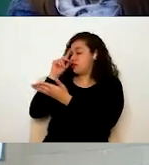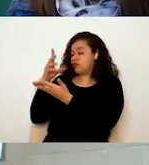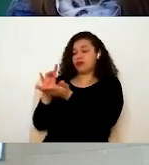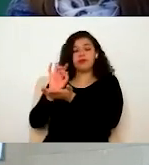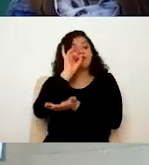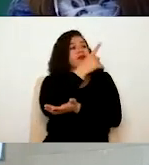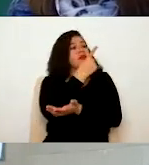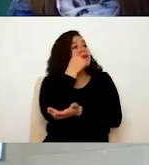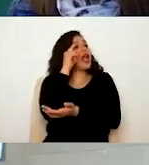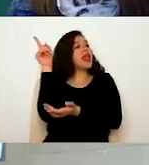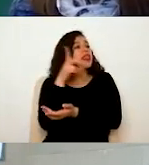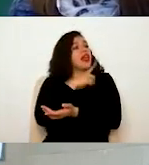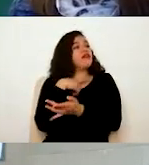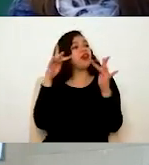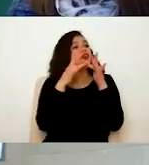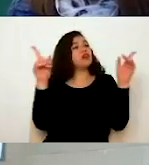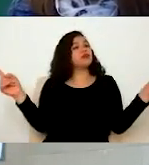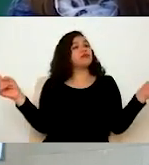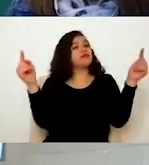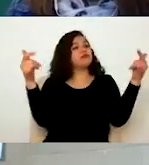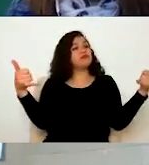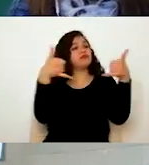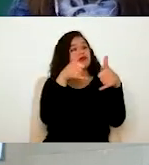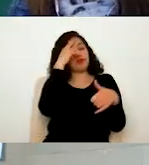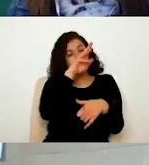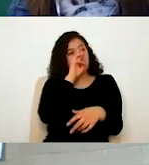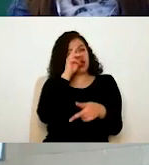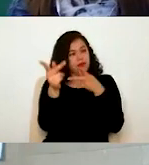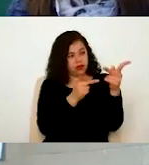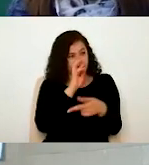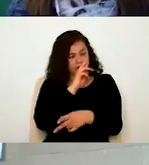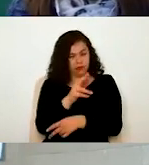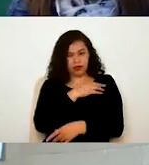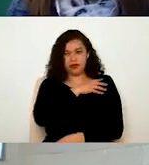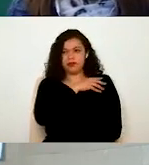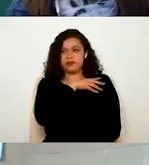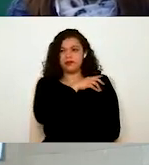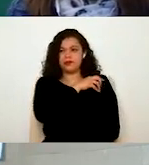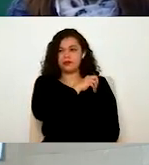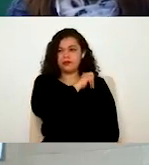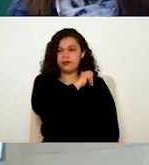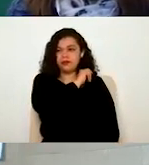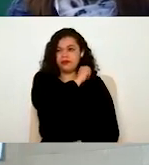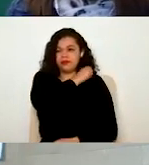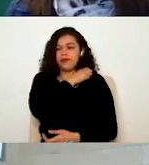contacto con ustedes y dé respuesta a sus solicitudes. Tenemos enlaces en cada una de las áreas, dirección de análisis y